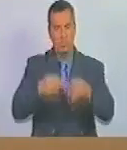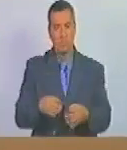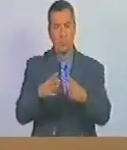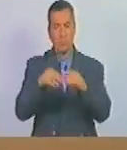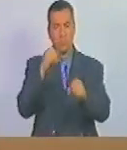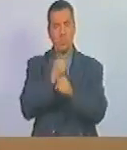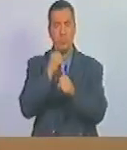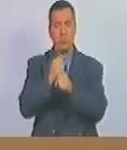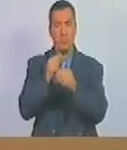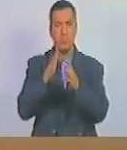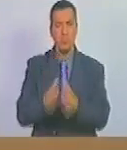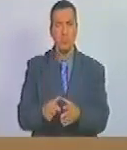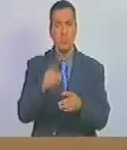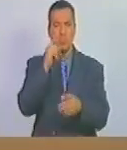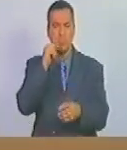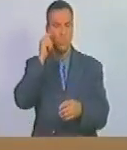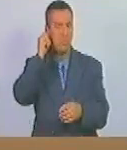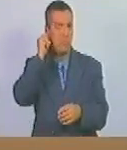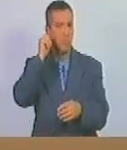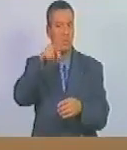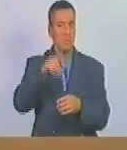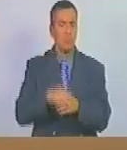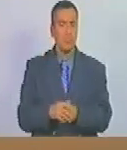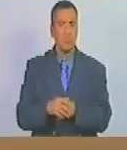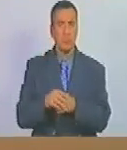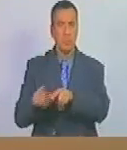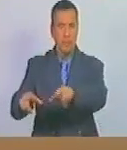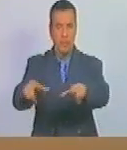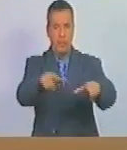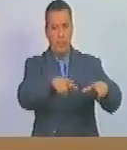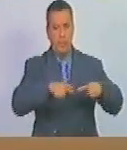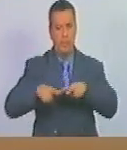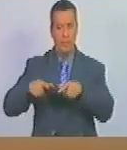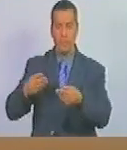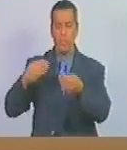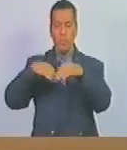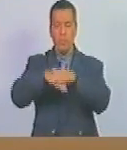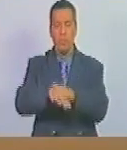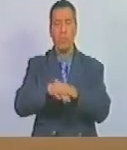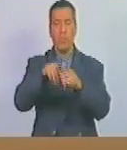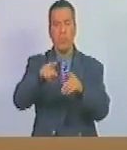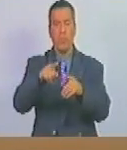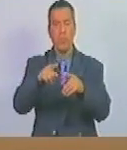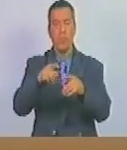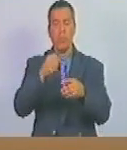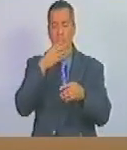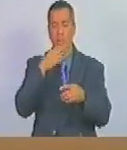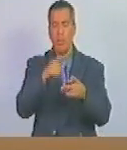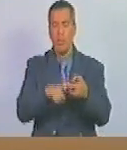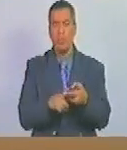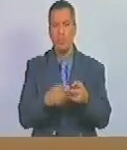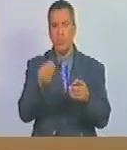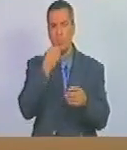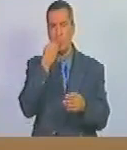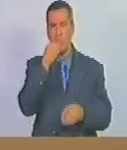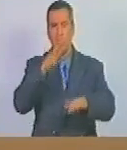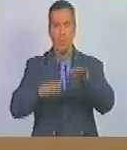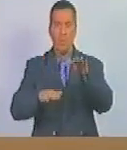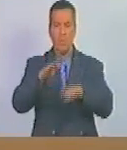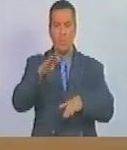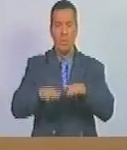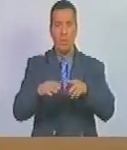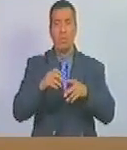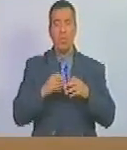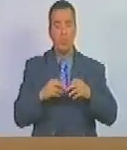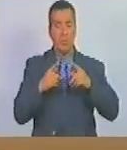trabajadores trabajadoras y trabajadores espacios para el alojamiento en condiciones dignas y una alimentación balanceada y